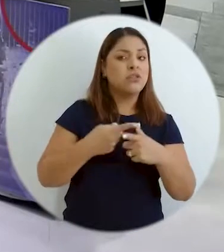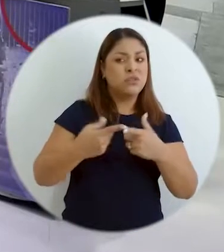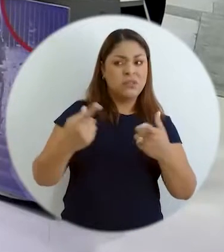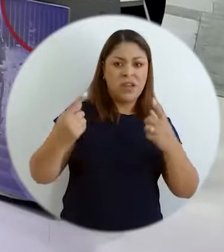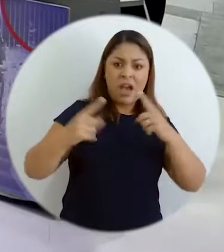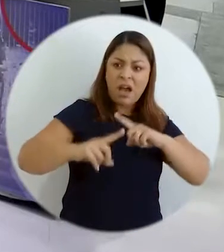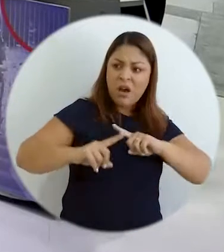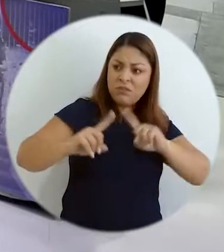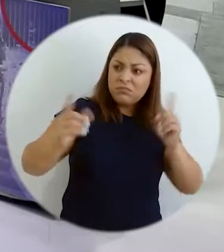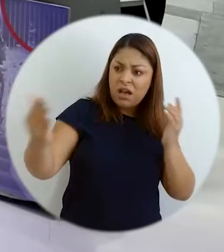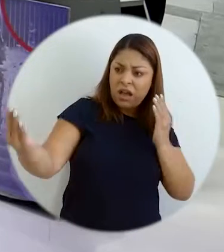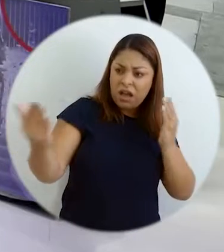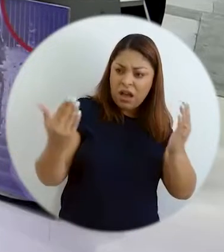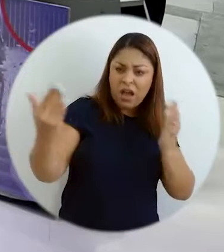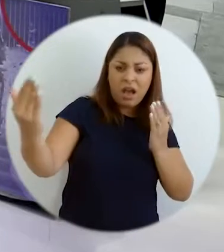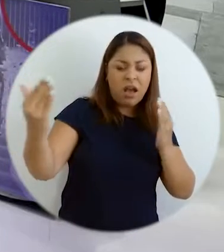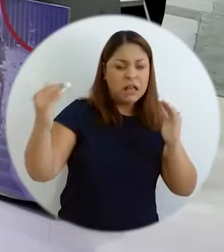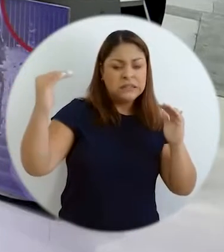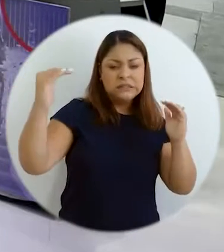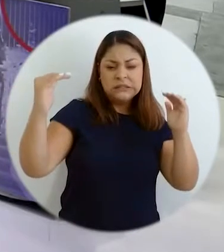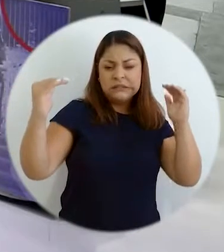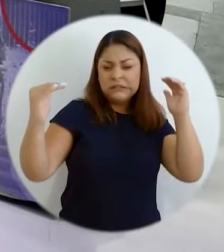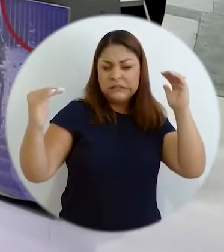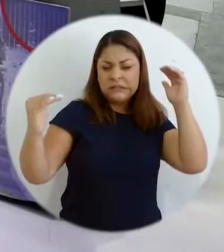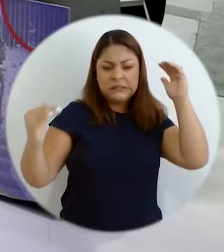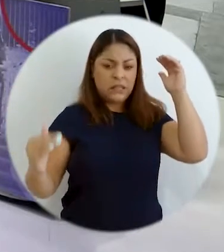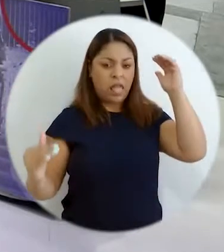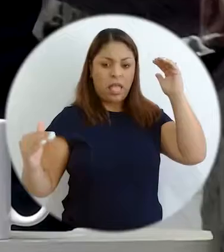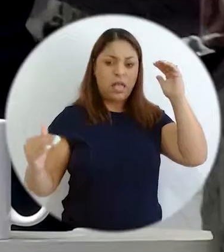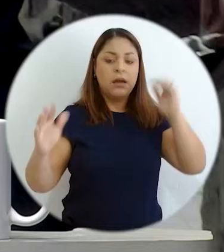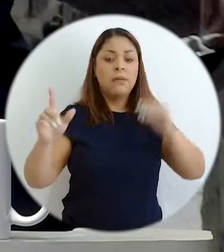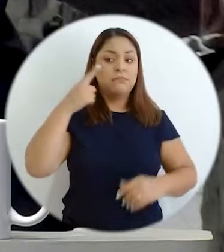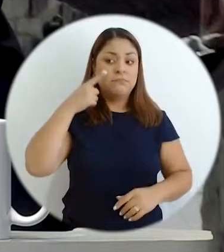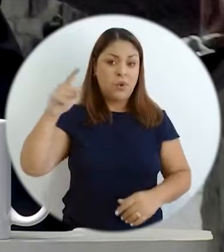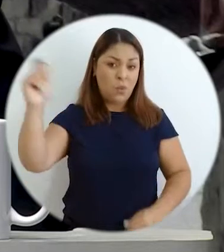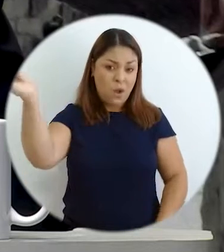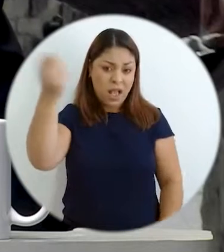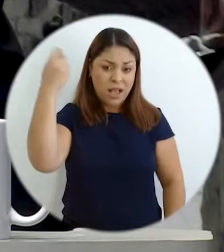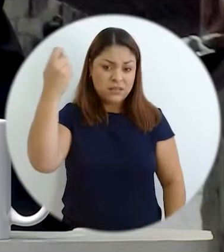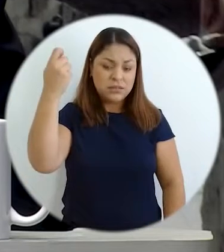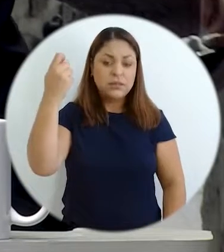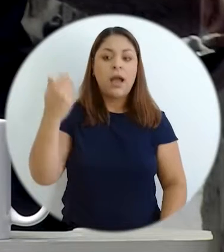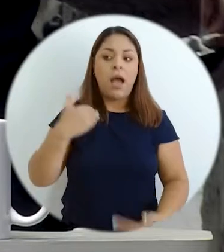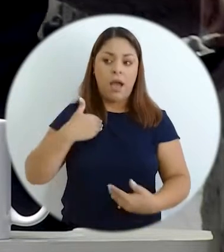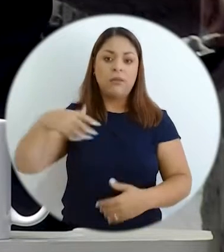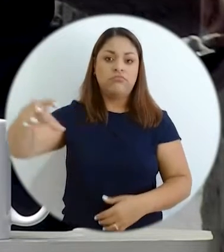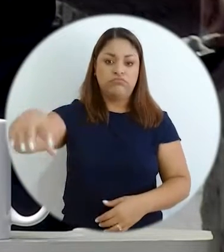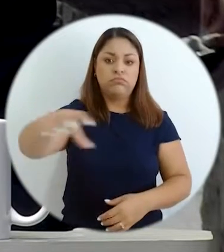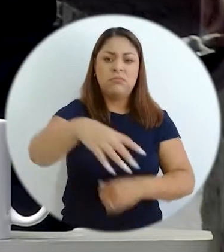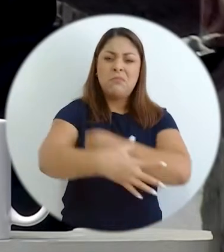asimetrías empiezan a abrirse, a abrirse, entonces usted transita en Guanacaste, los distritos más pobres,